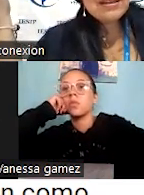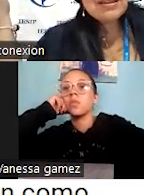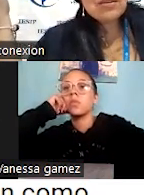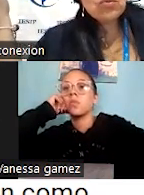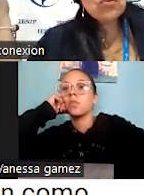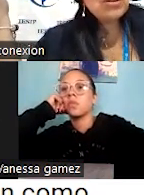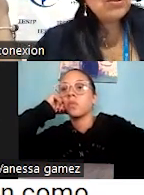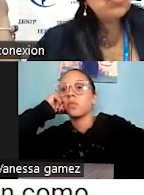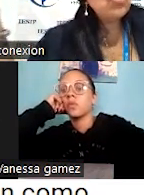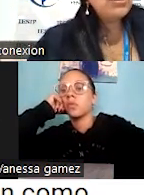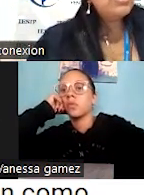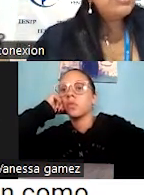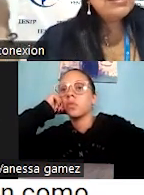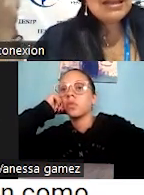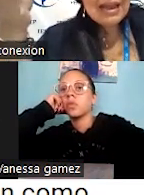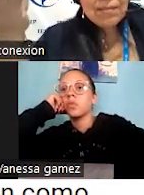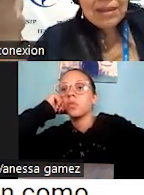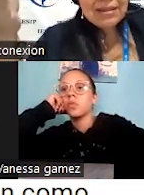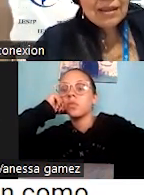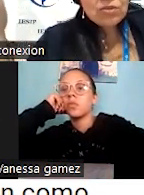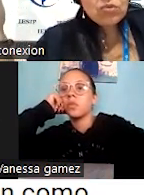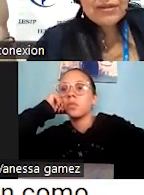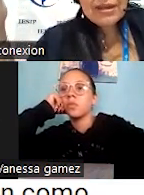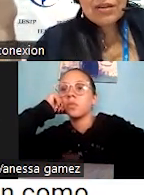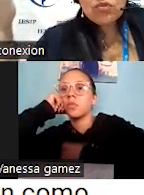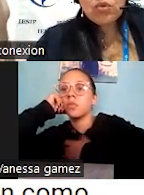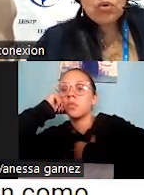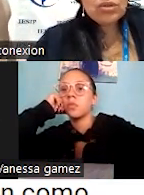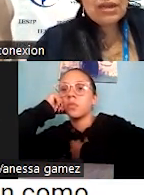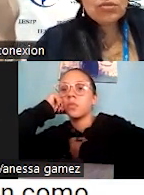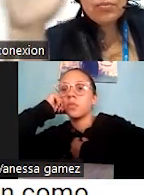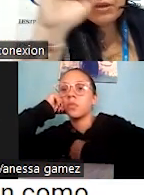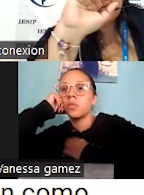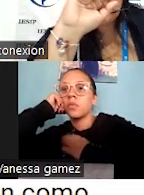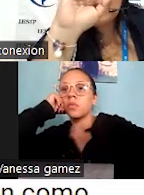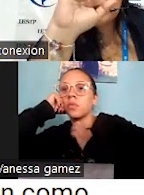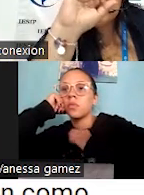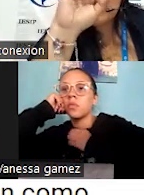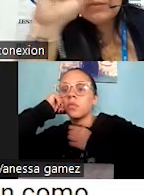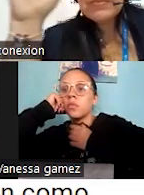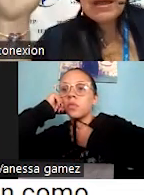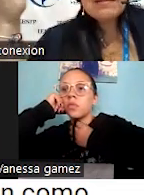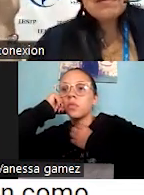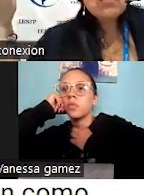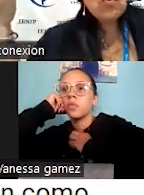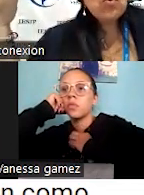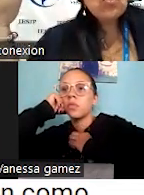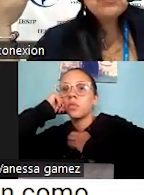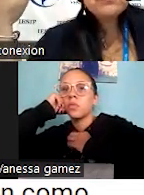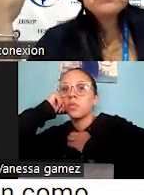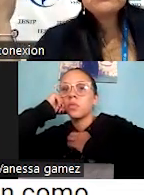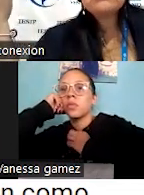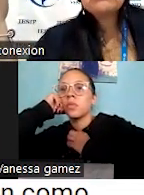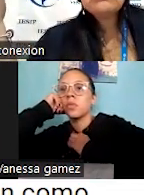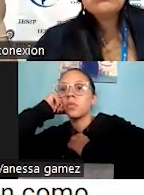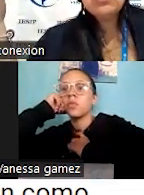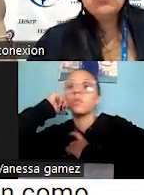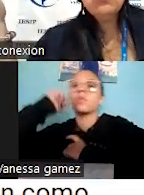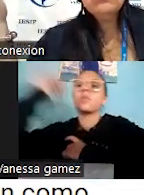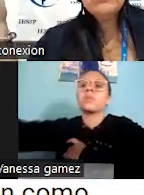tú adquieres un servicio, generalmente tú adquieres un contrato. Por ejemplo, si tú haces un